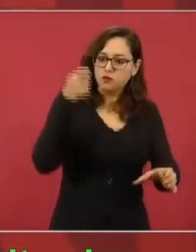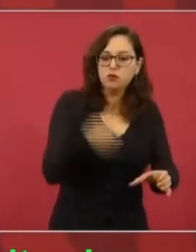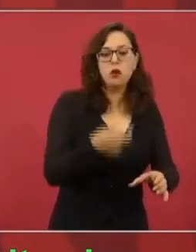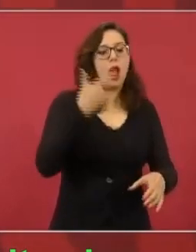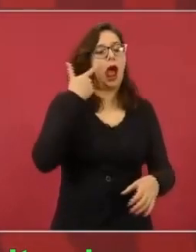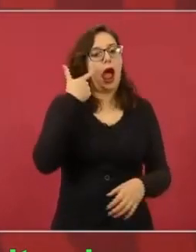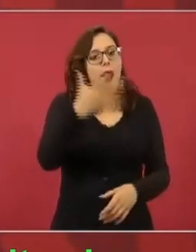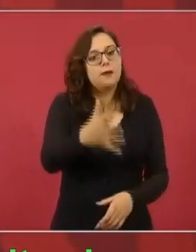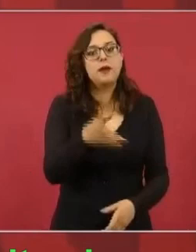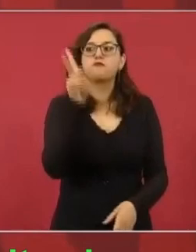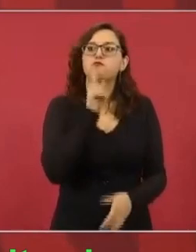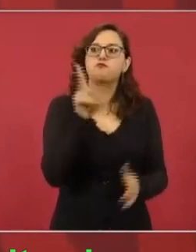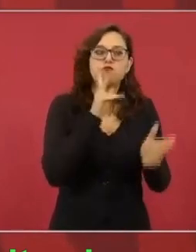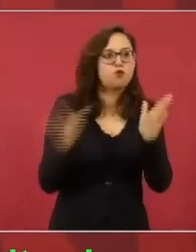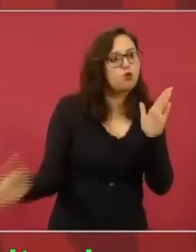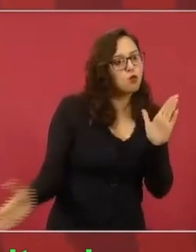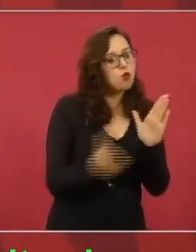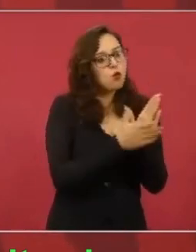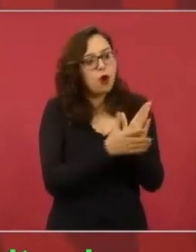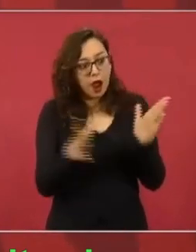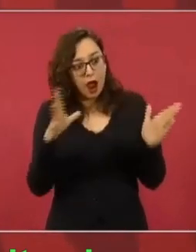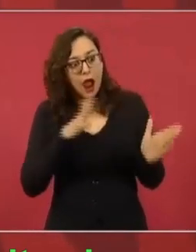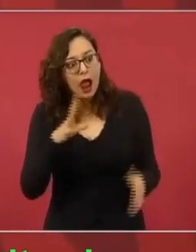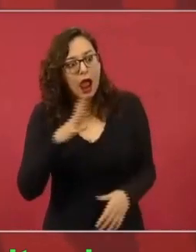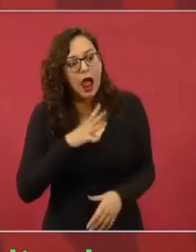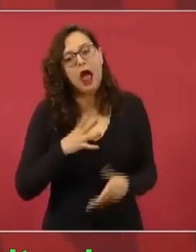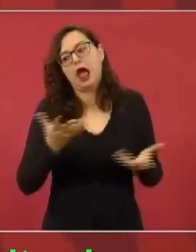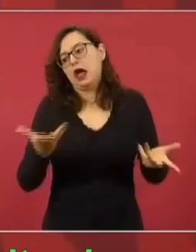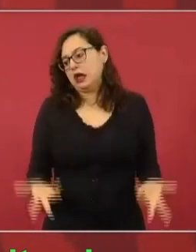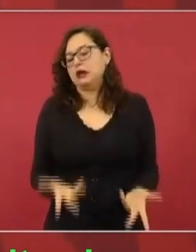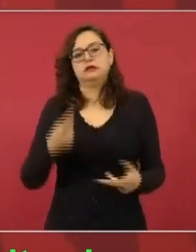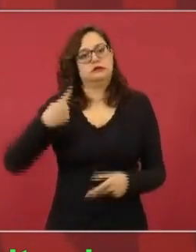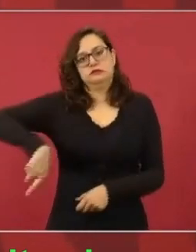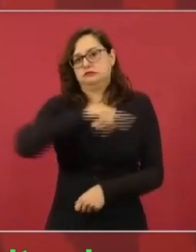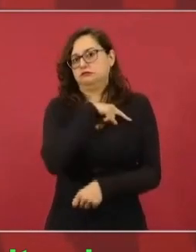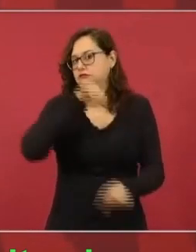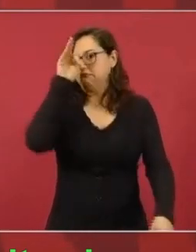lo vamos a defender? De ninguna manera,